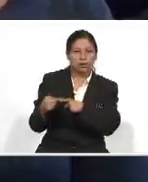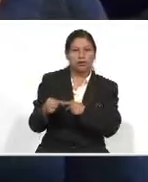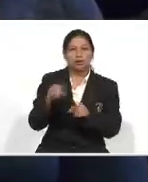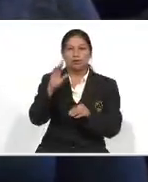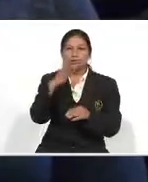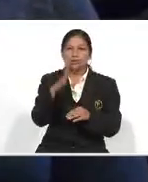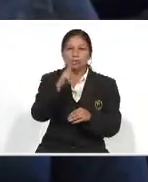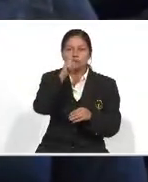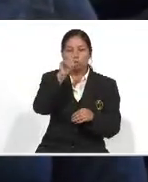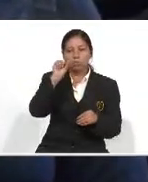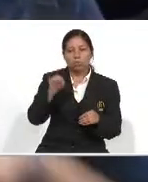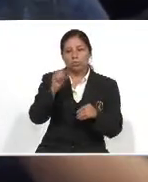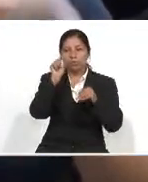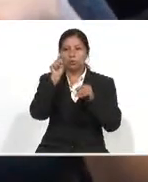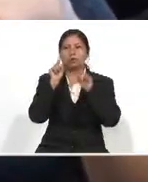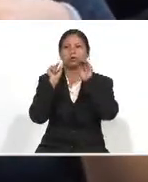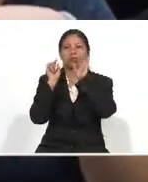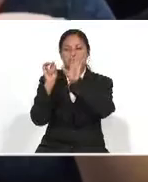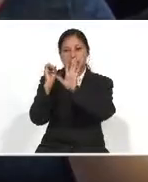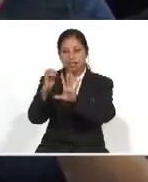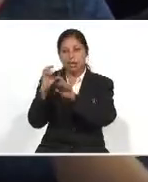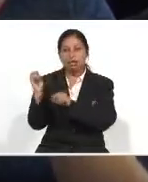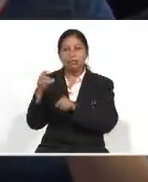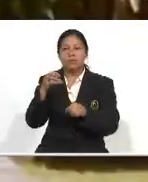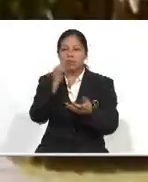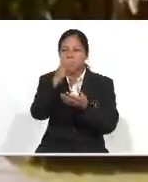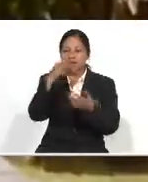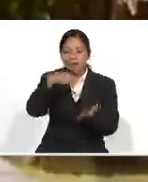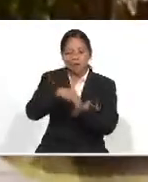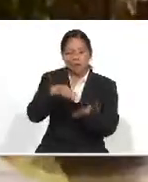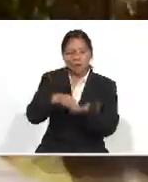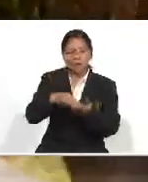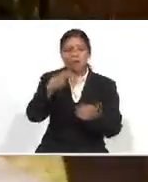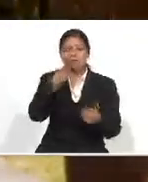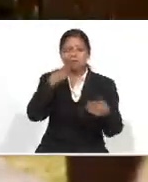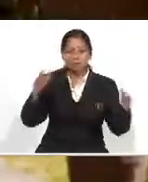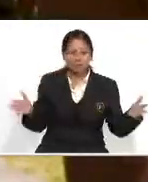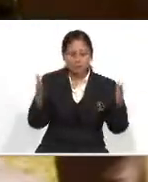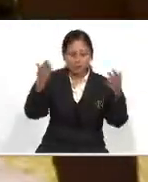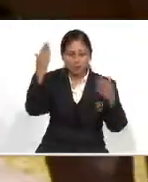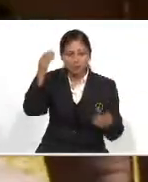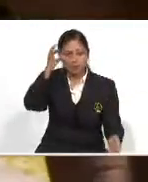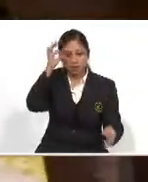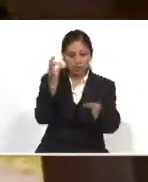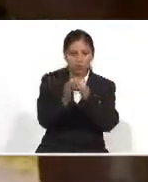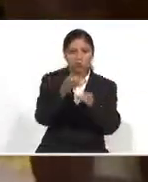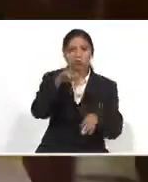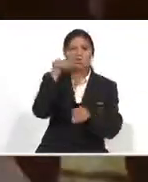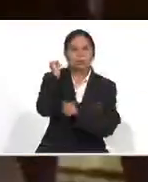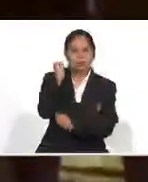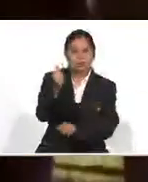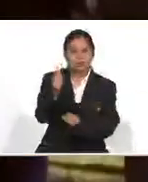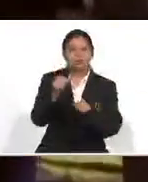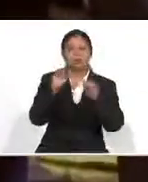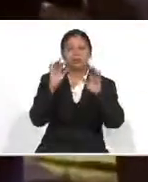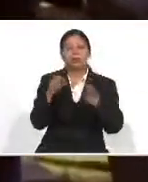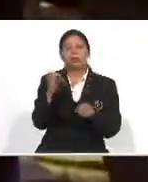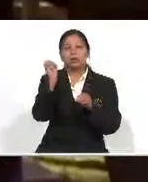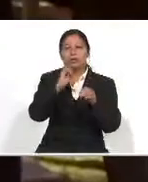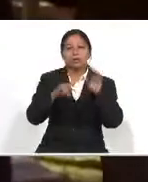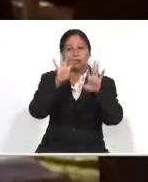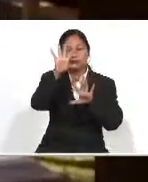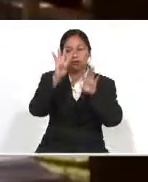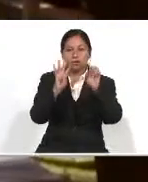Cerca de 1,6 millones De personas La prevalencia De la discapacidad Se manifiesta En la región central Con un 15.7% Noroccidente